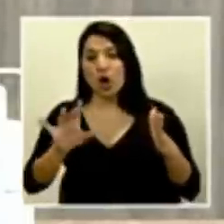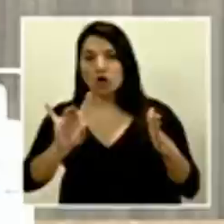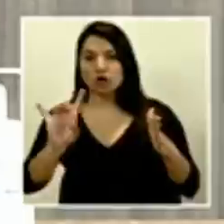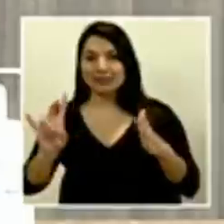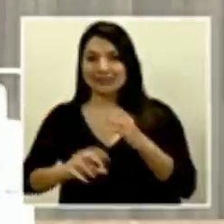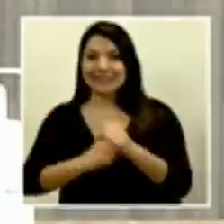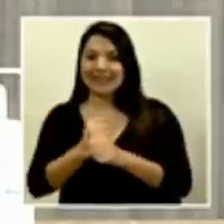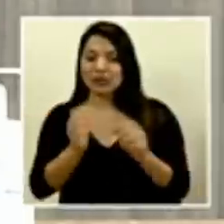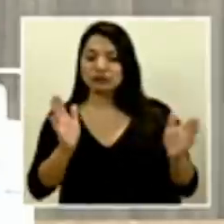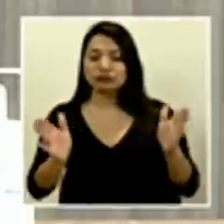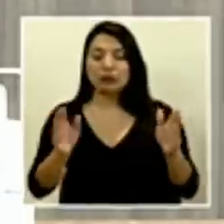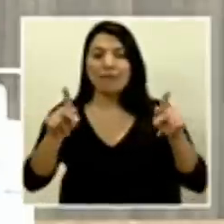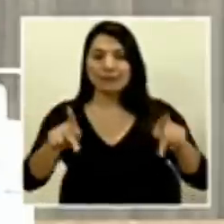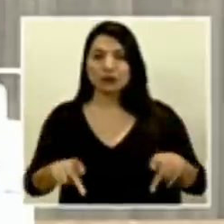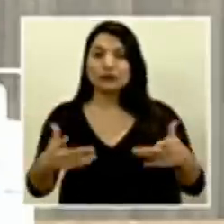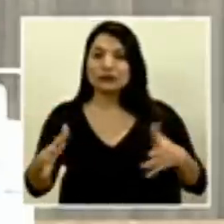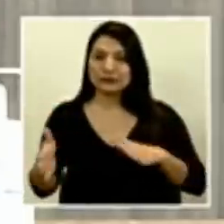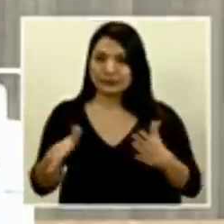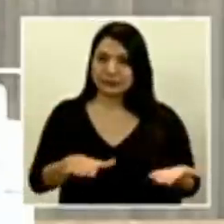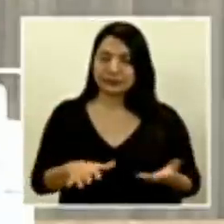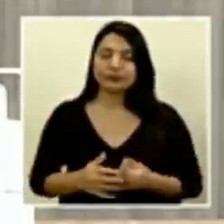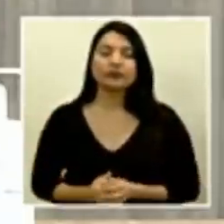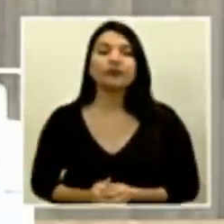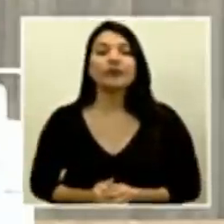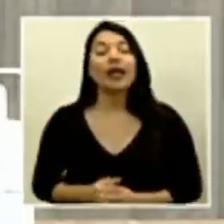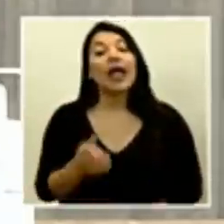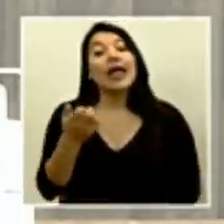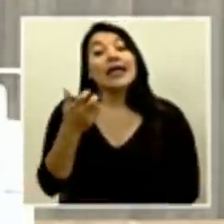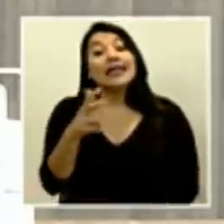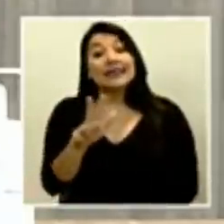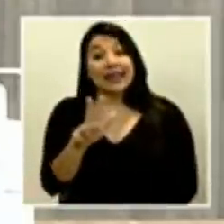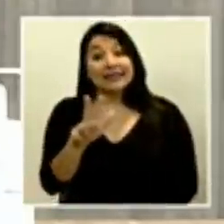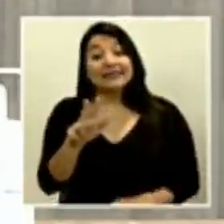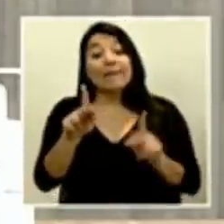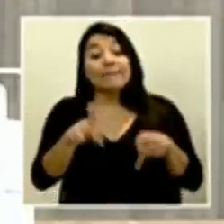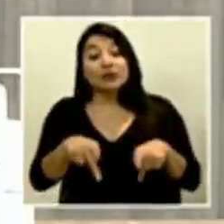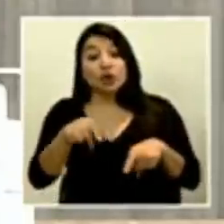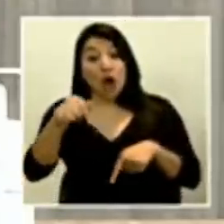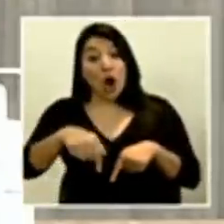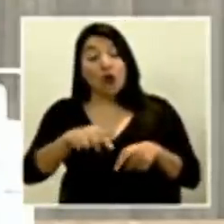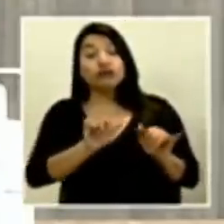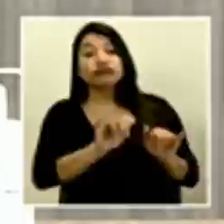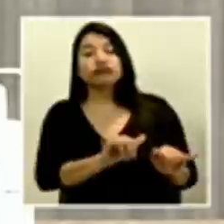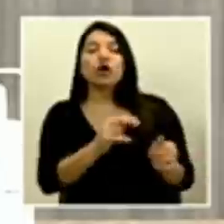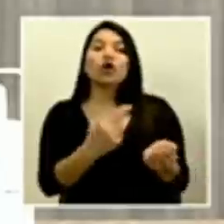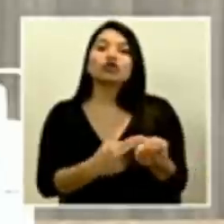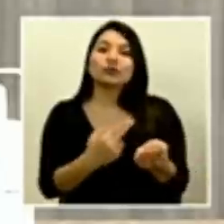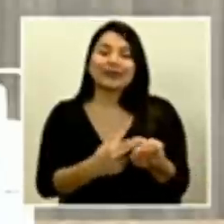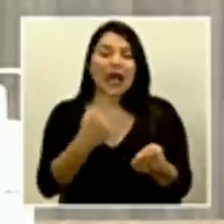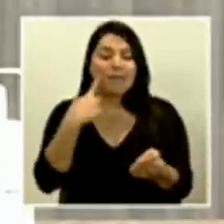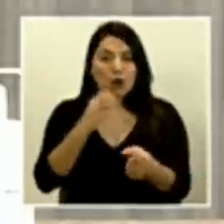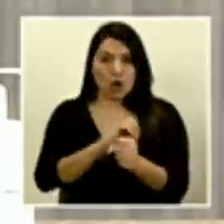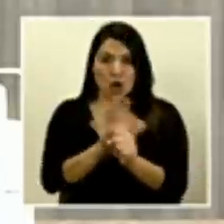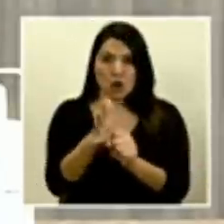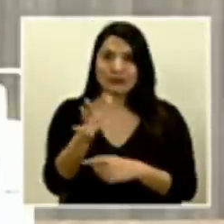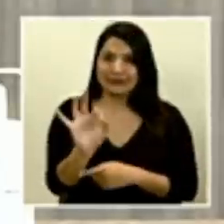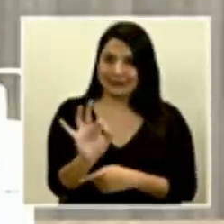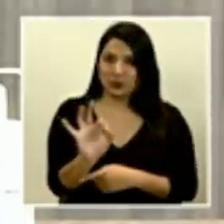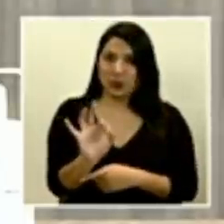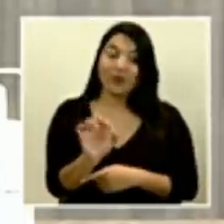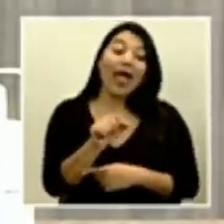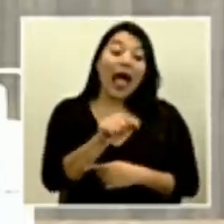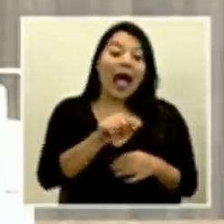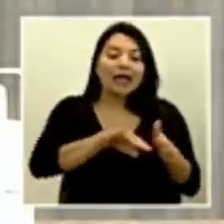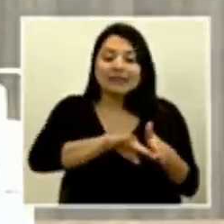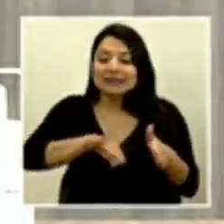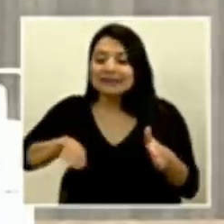años. 13 personas se encuentran el día de hoy hospitalizadas por COVID-19, de las cuales siete de ellas se